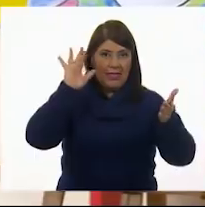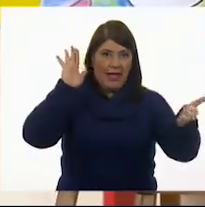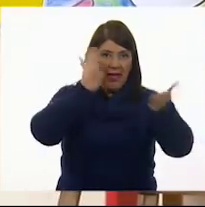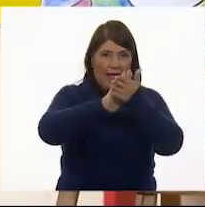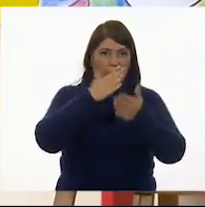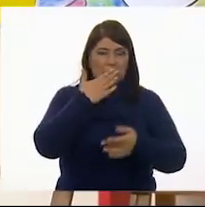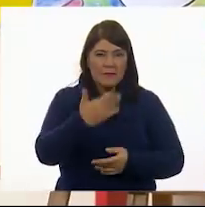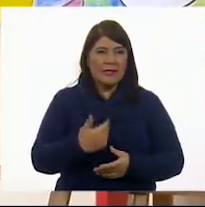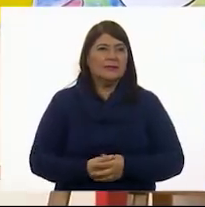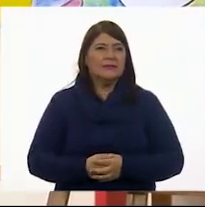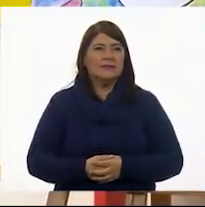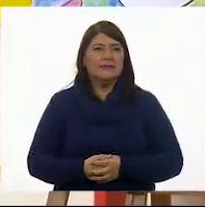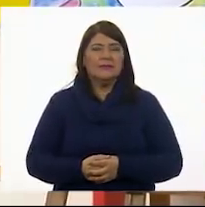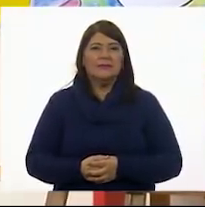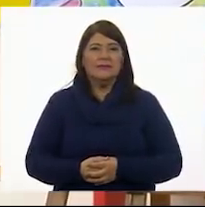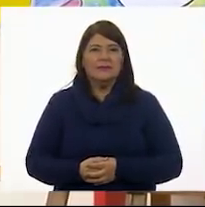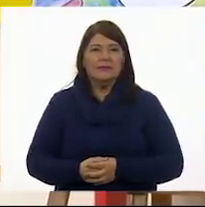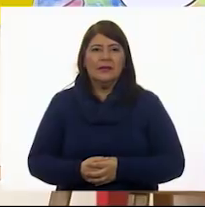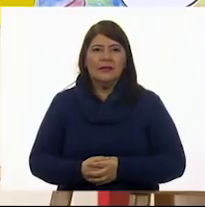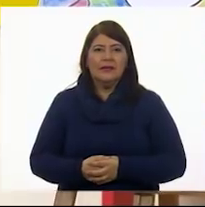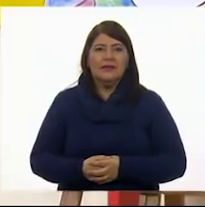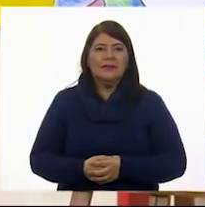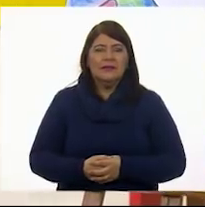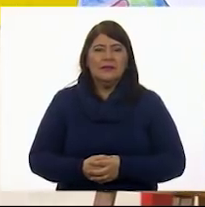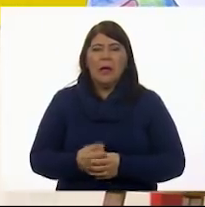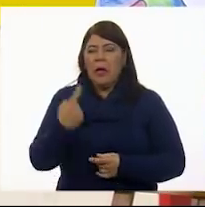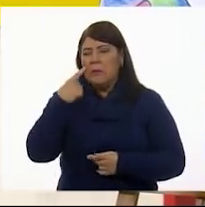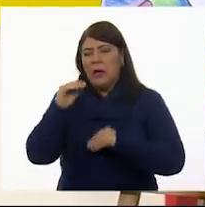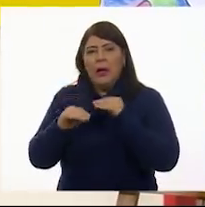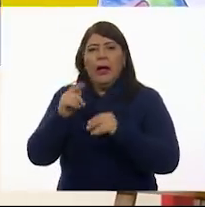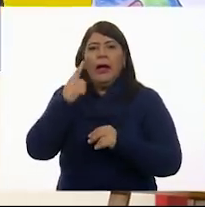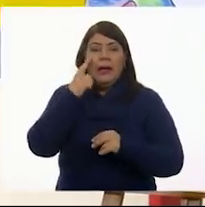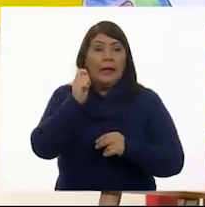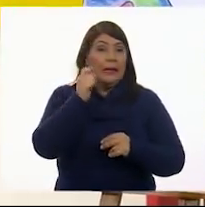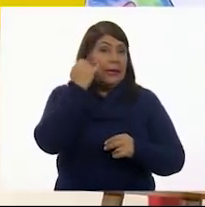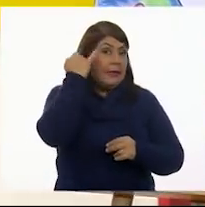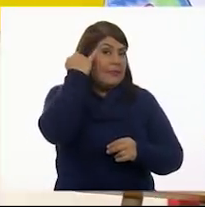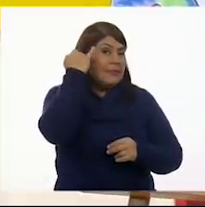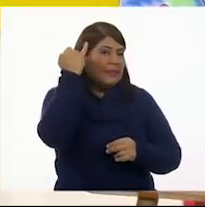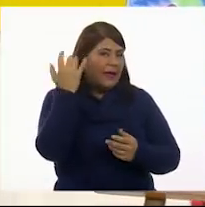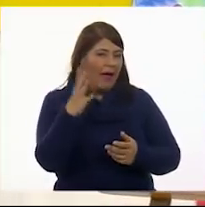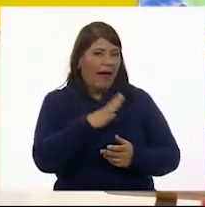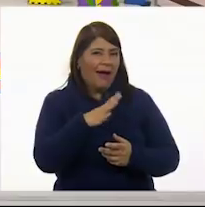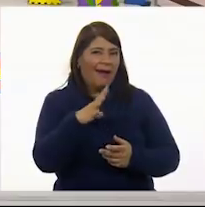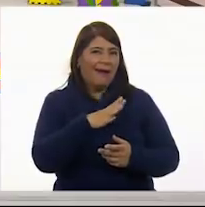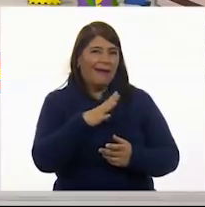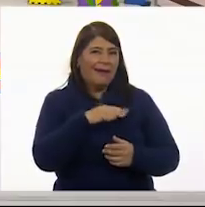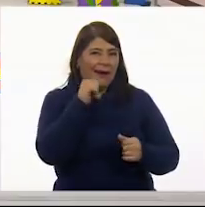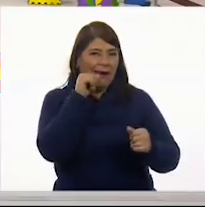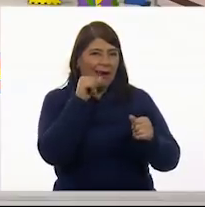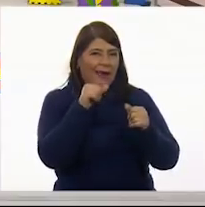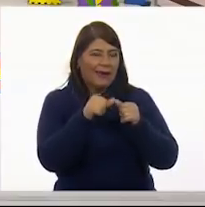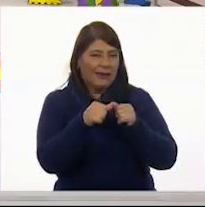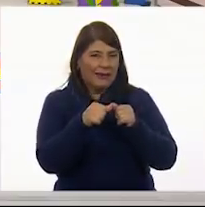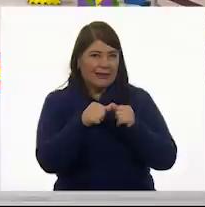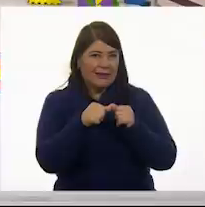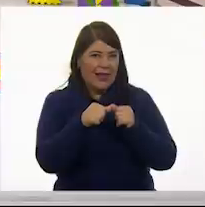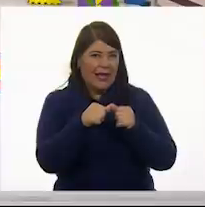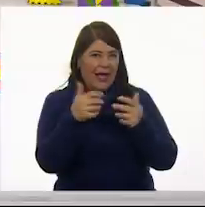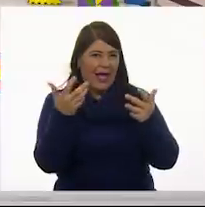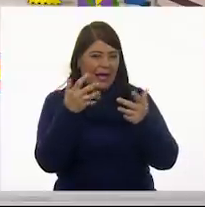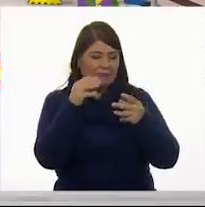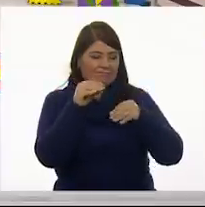Esta puede entrar aquí nada más como en Muy bien, Bri. ¿Y qué crees? Que tenemos unas letras que se elaboró